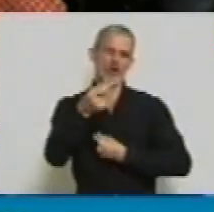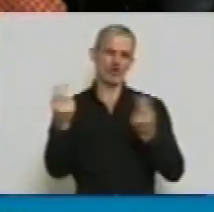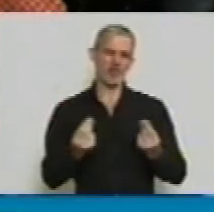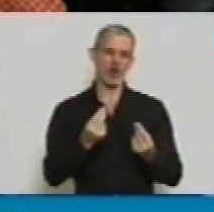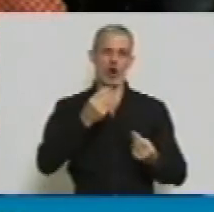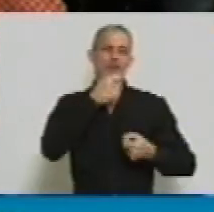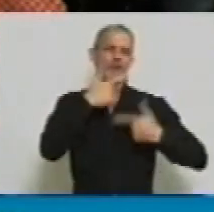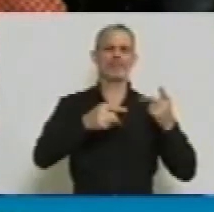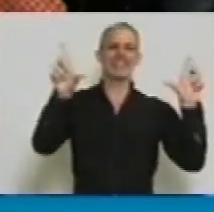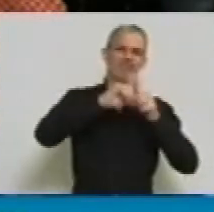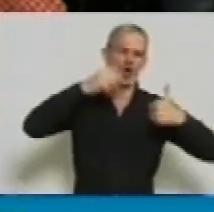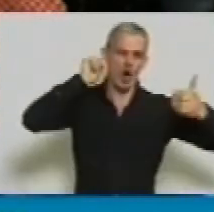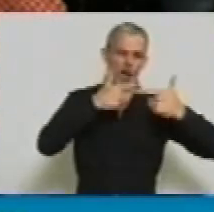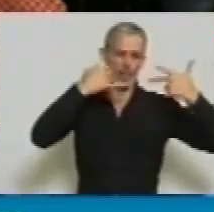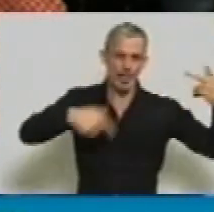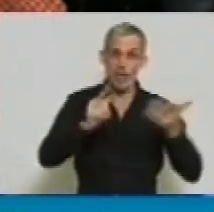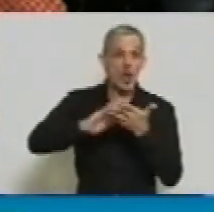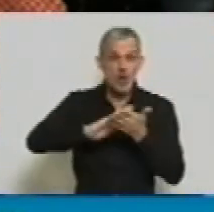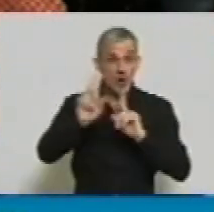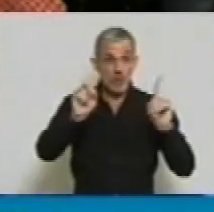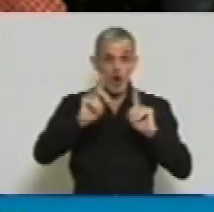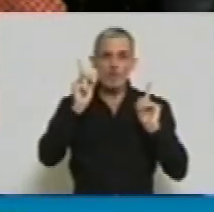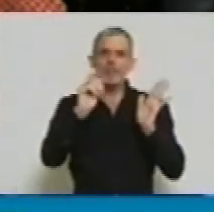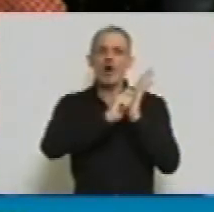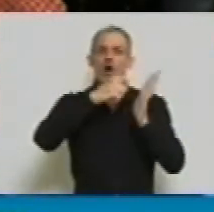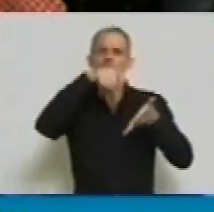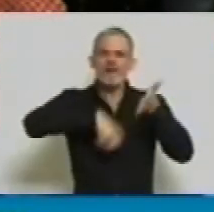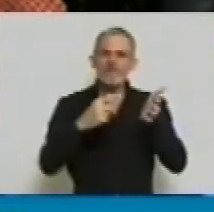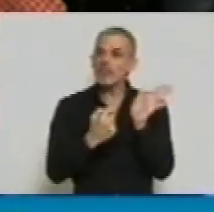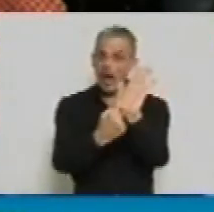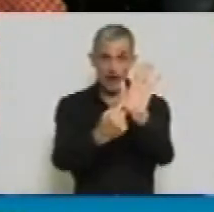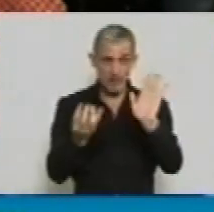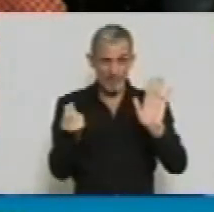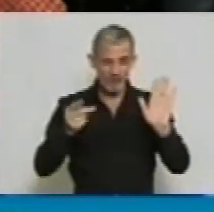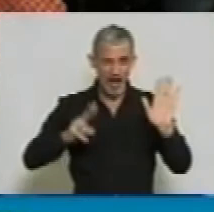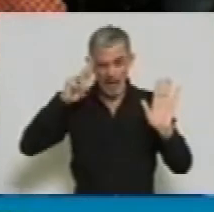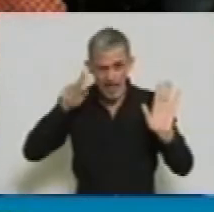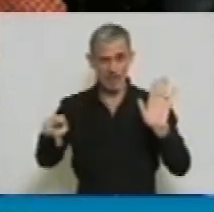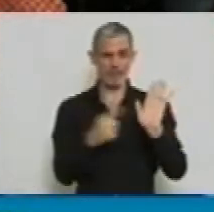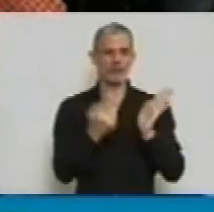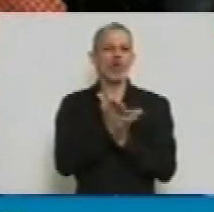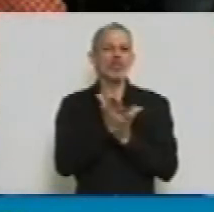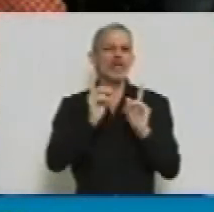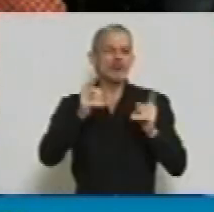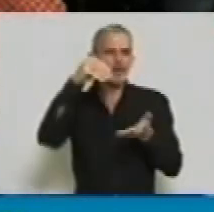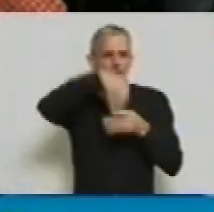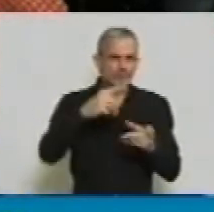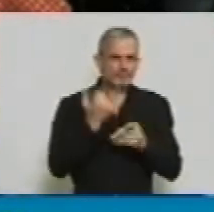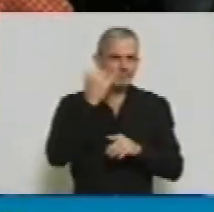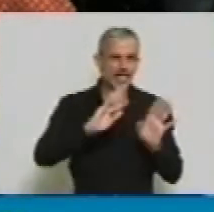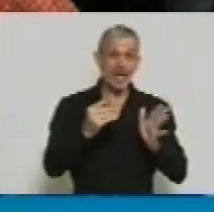pretende nada que sea nuevo, simplemente pretende extender los derechos y también